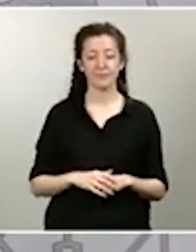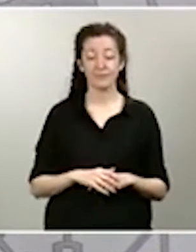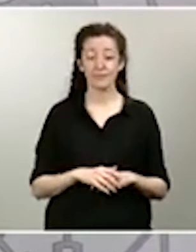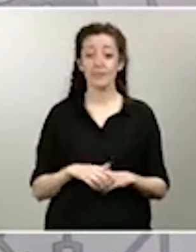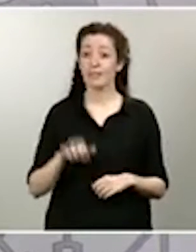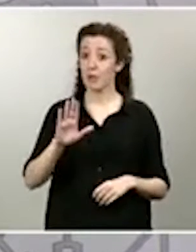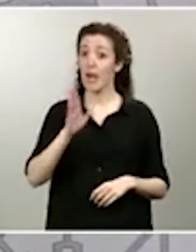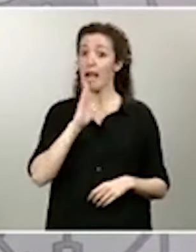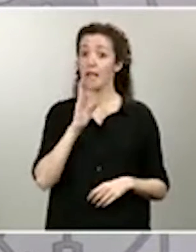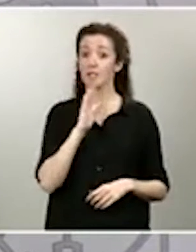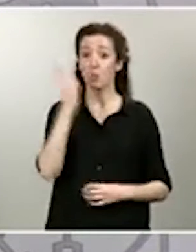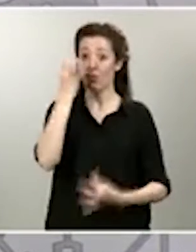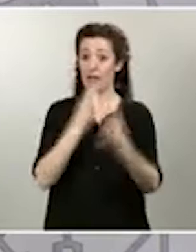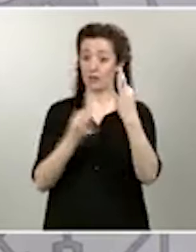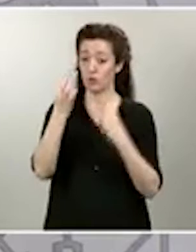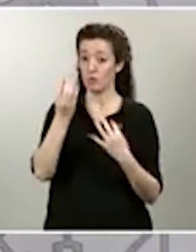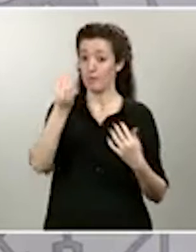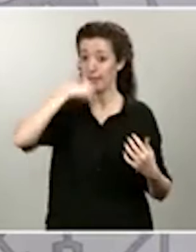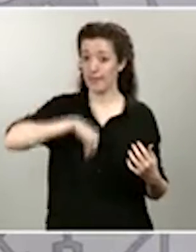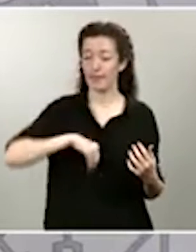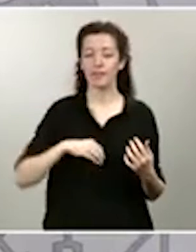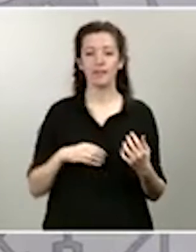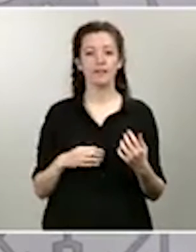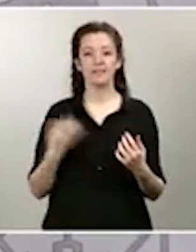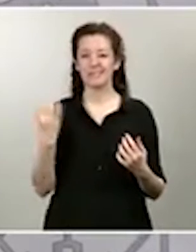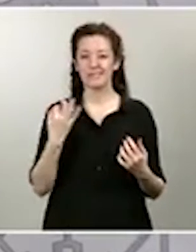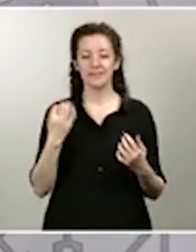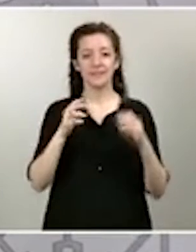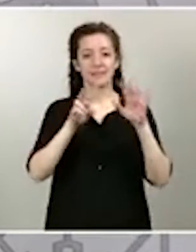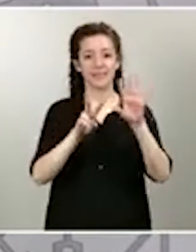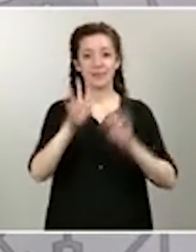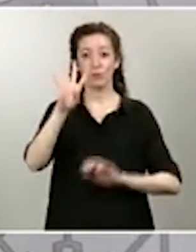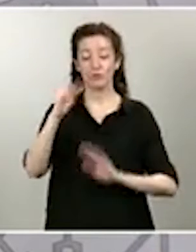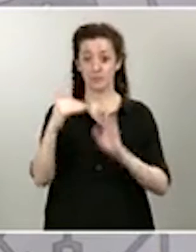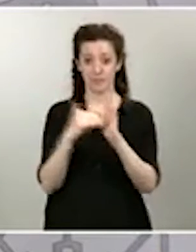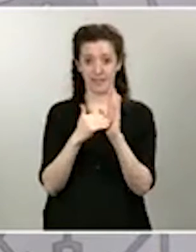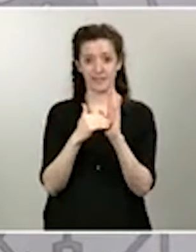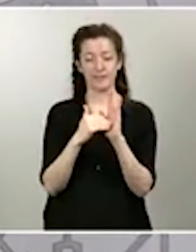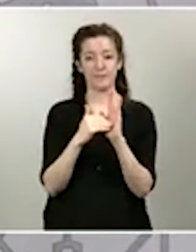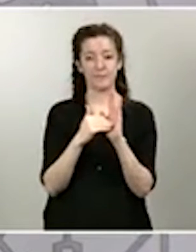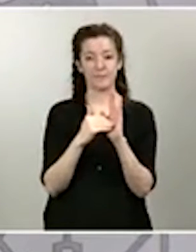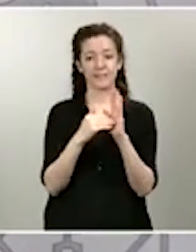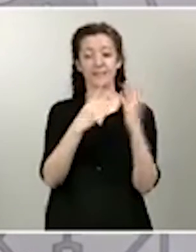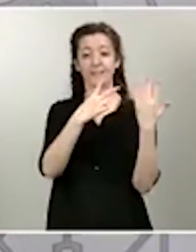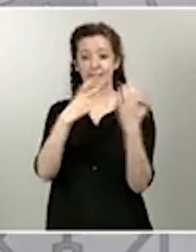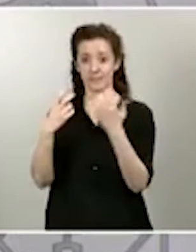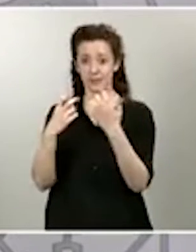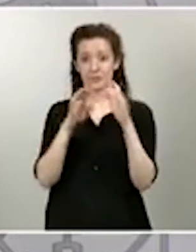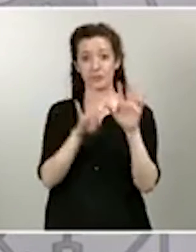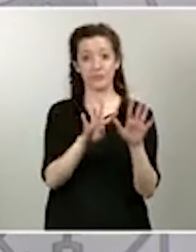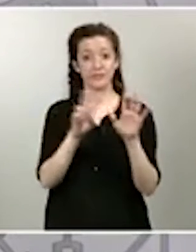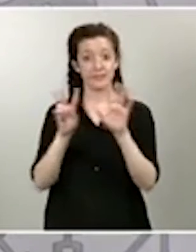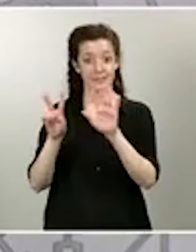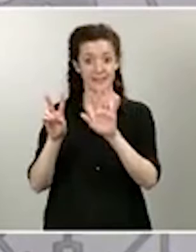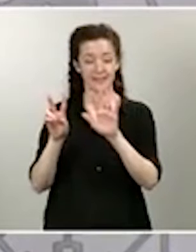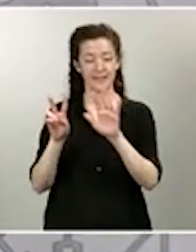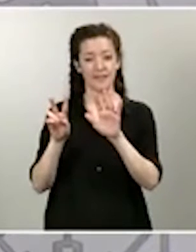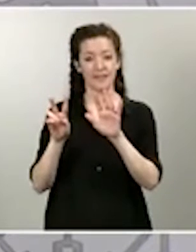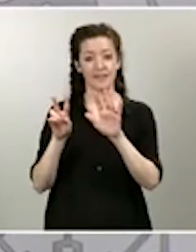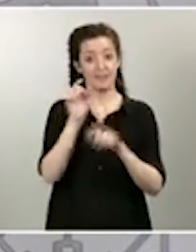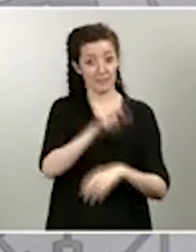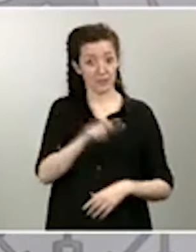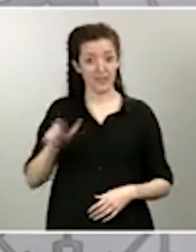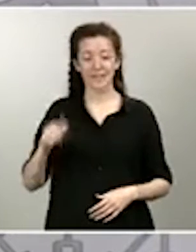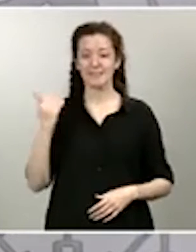al dar la información. Sabemos que tenemos ya 74.797 personas curadas,